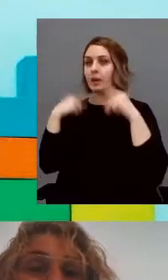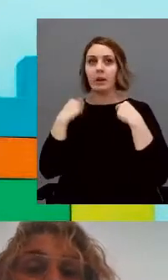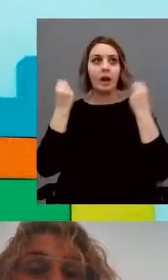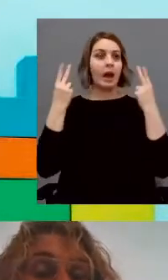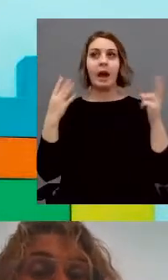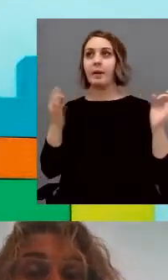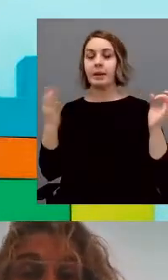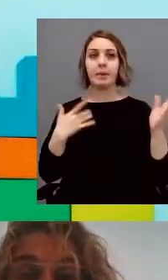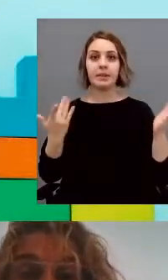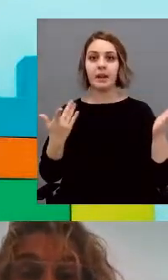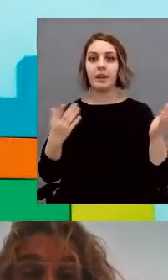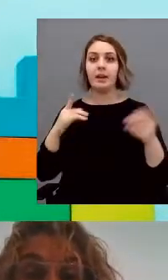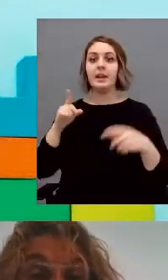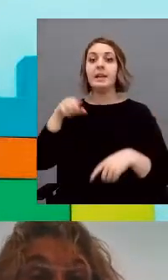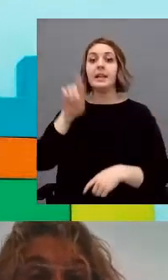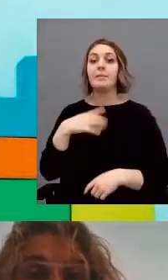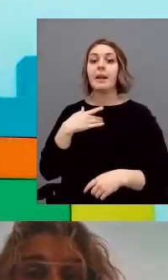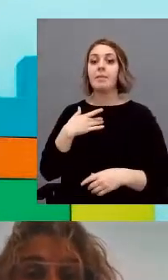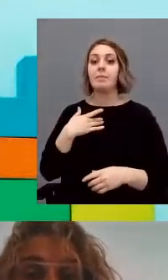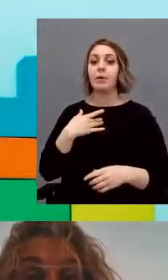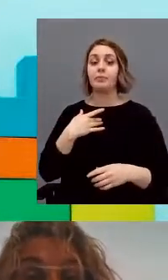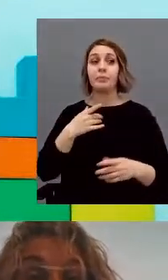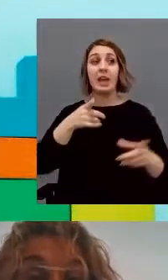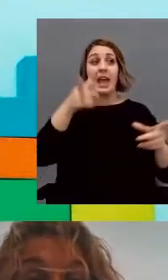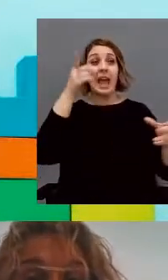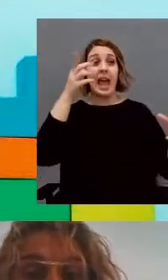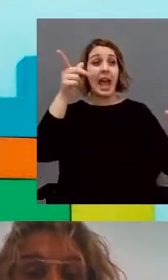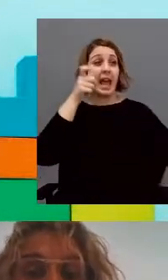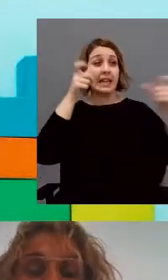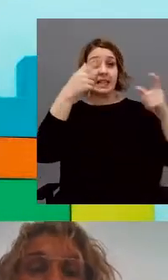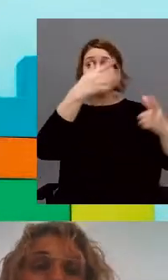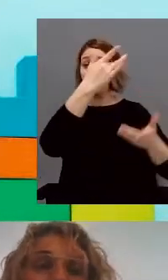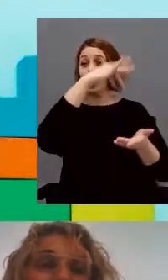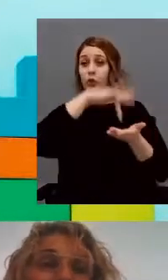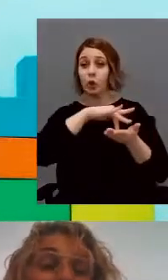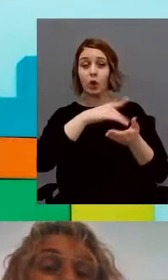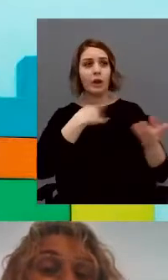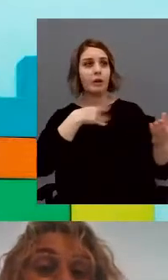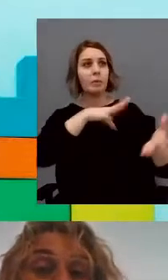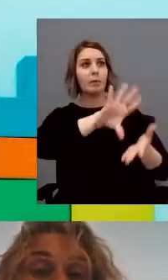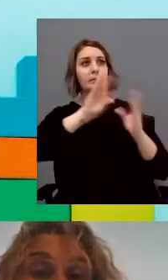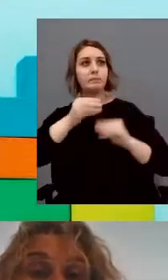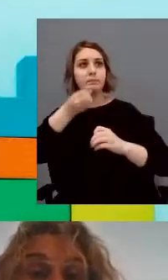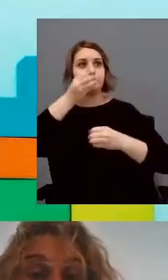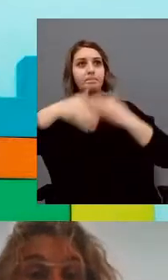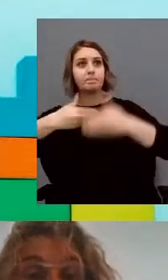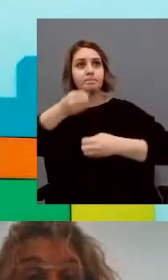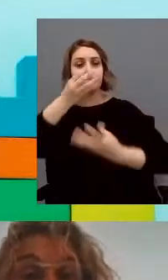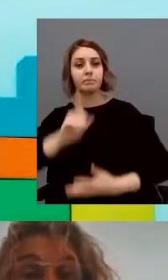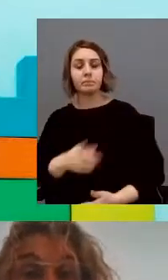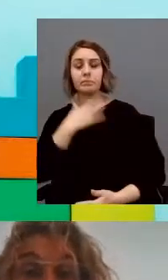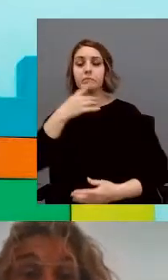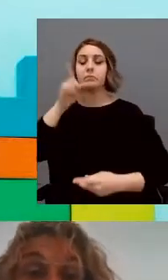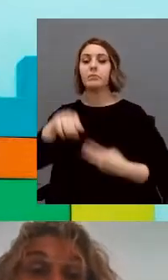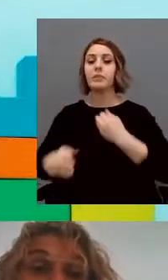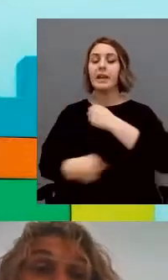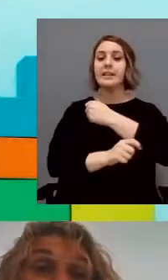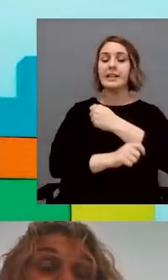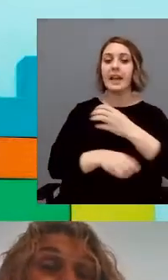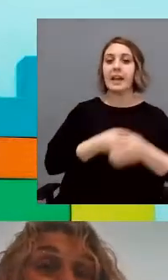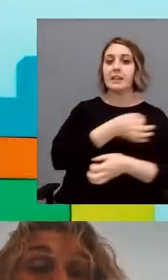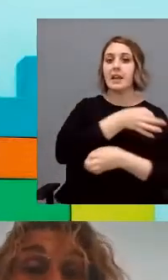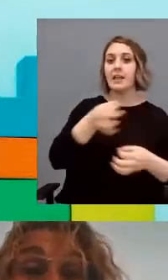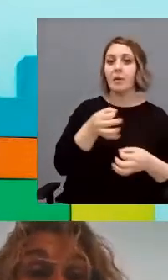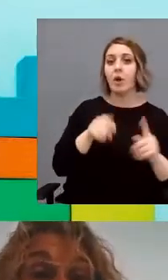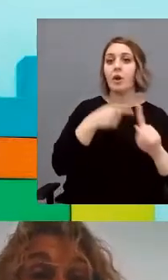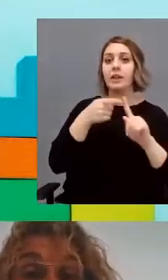la dificultad para filtrar los diferentes estímulos externos que se reciben, el no tener estrategias adecuadas